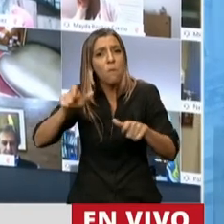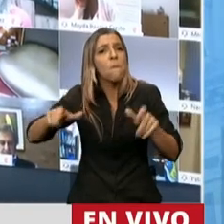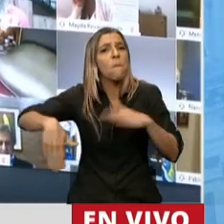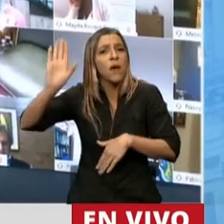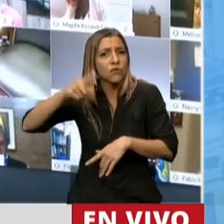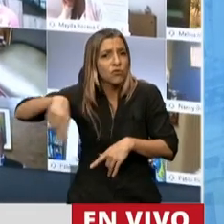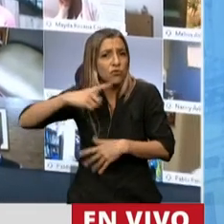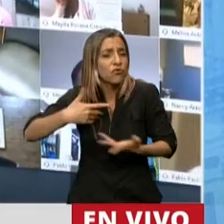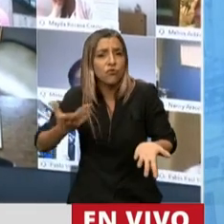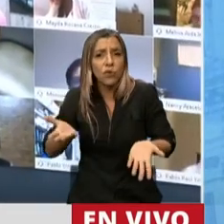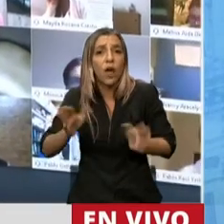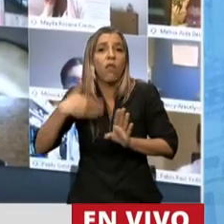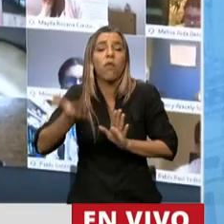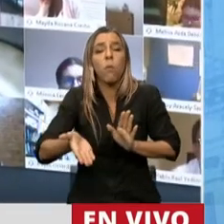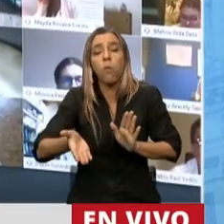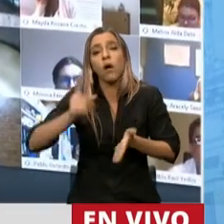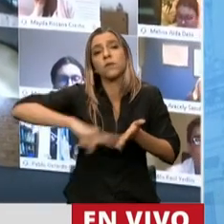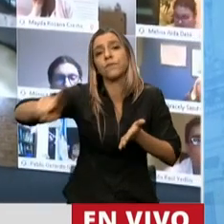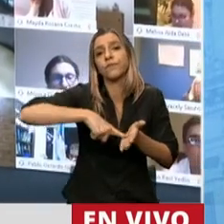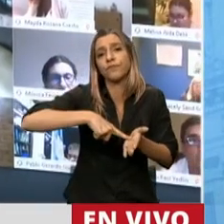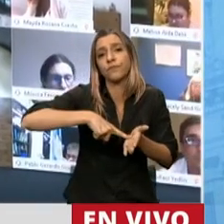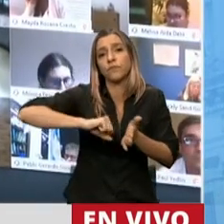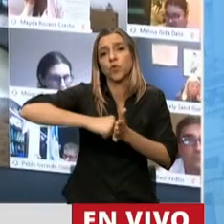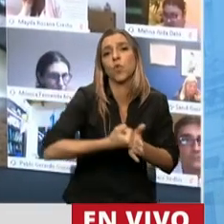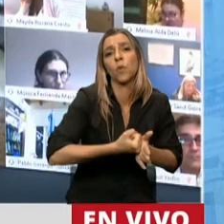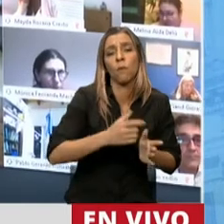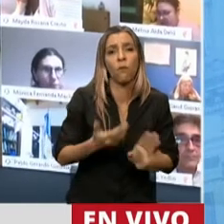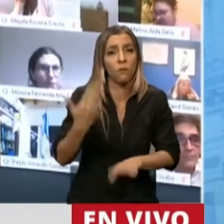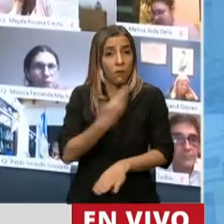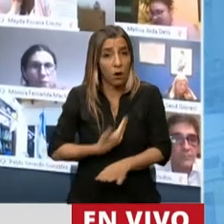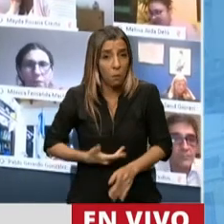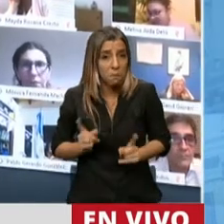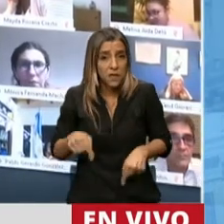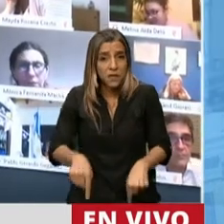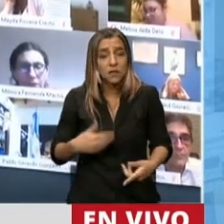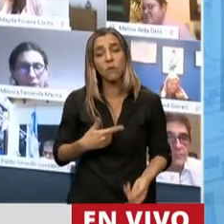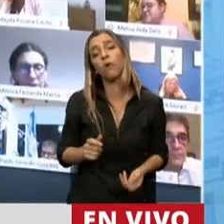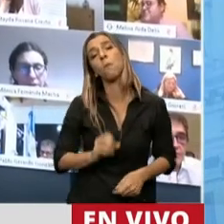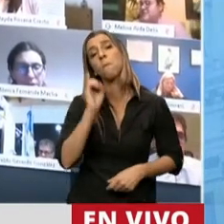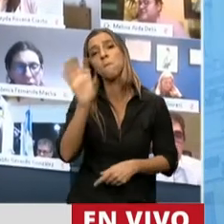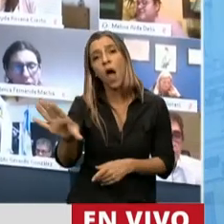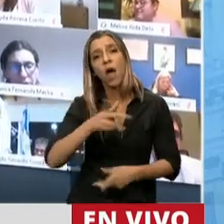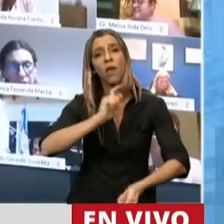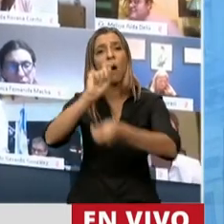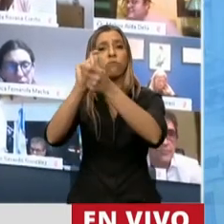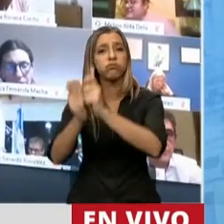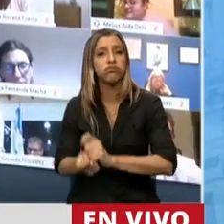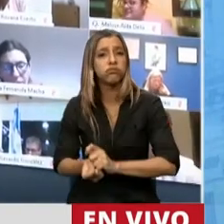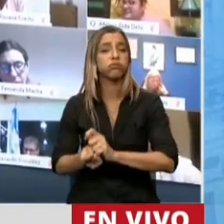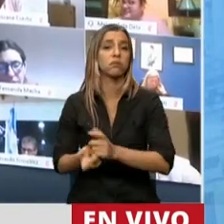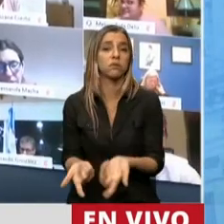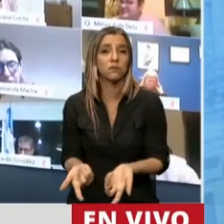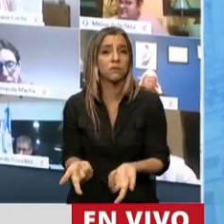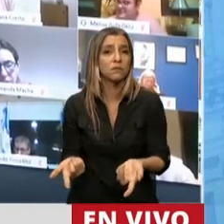vigencia. Este gobierno la suspendió. Envió un proyecto de reforma que incluso podría haberse tratado en el